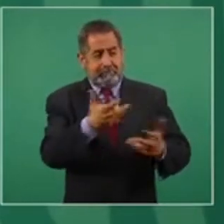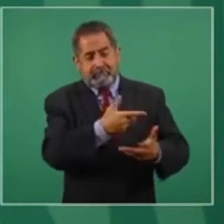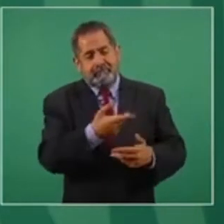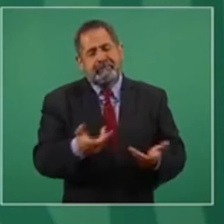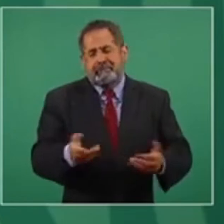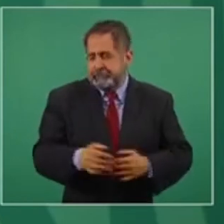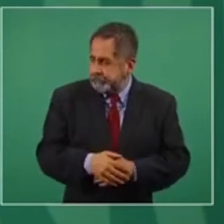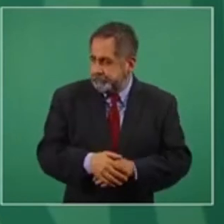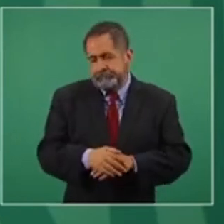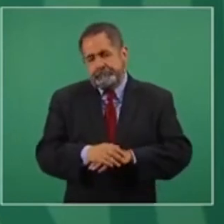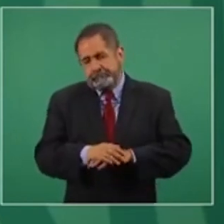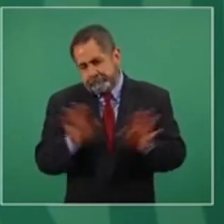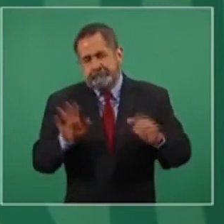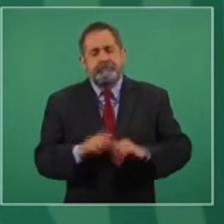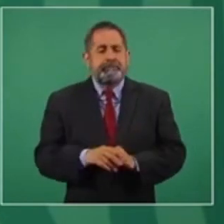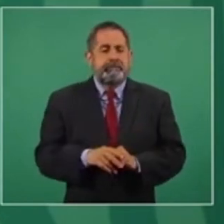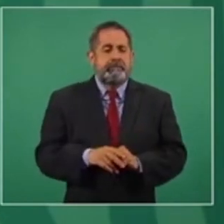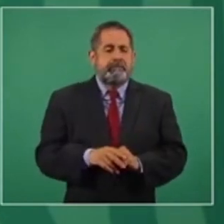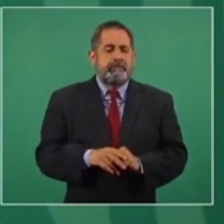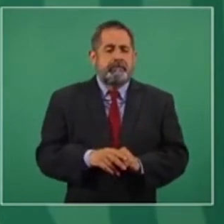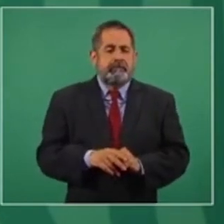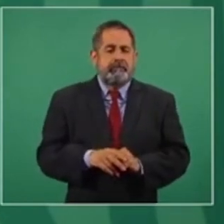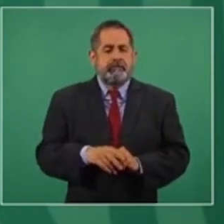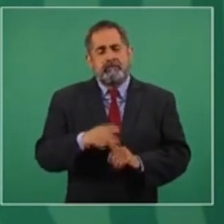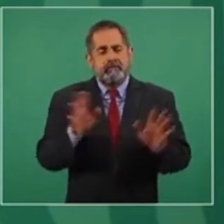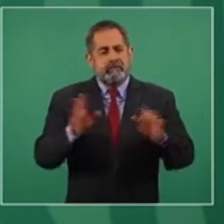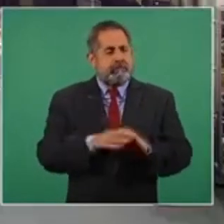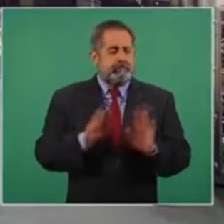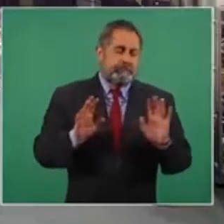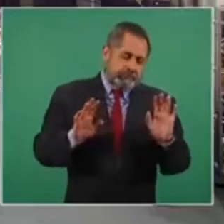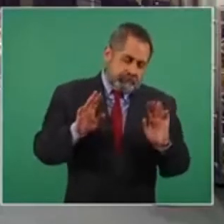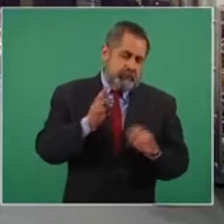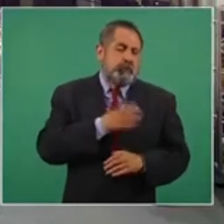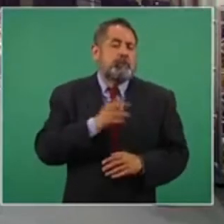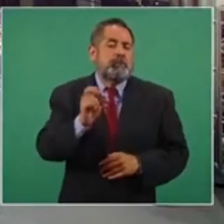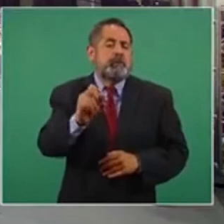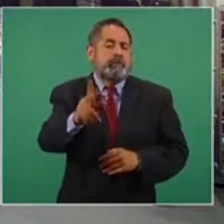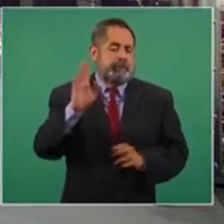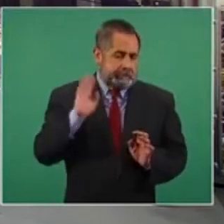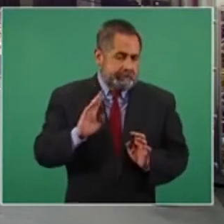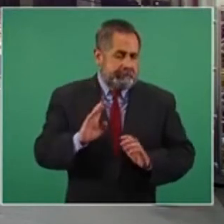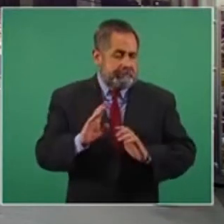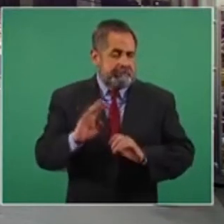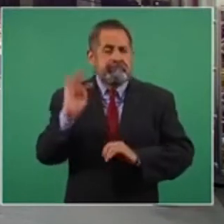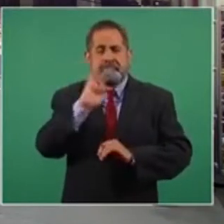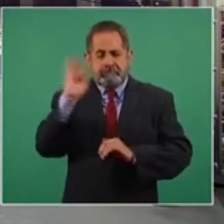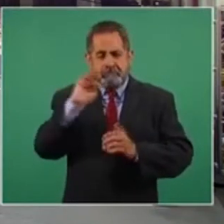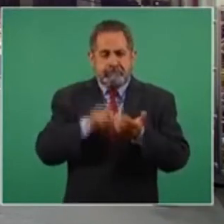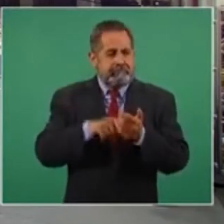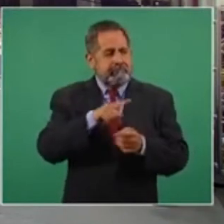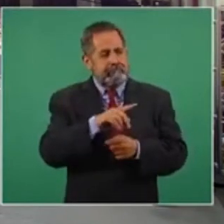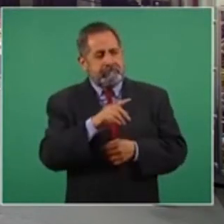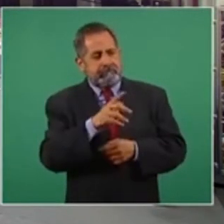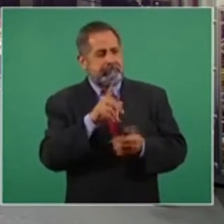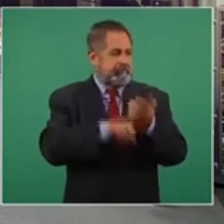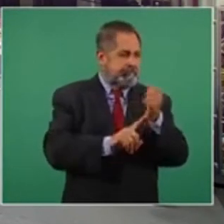Pero bueno, aceptando sin conceder de que hay razón,